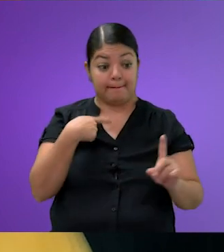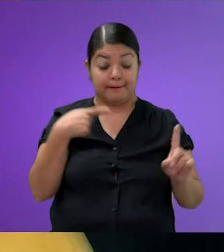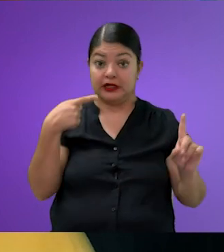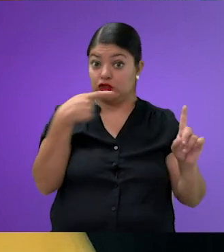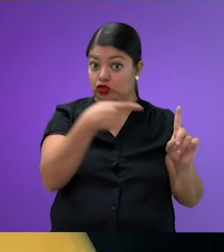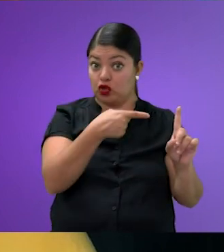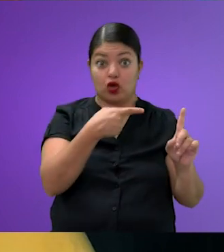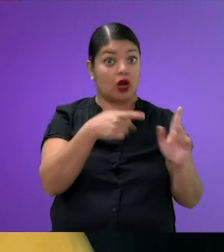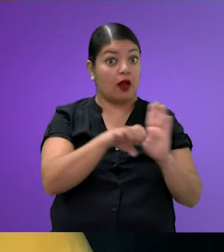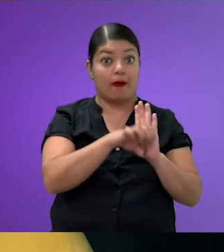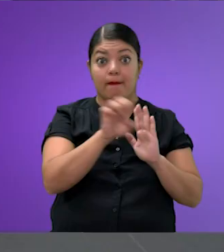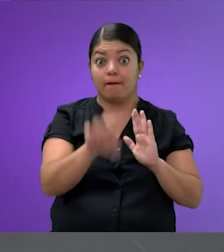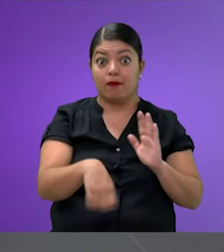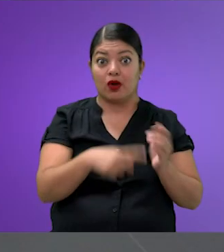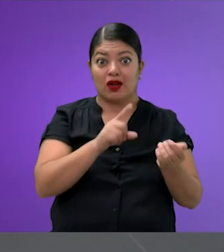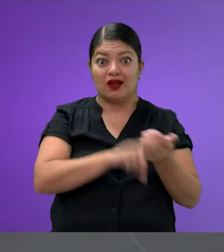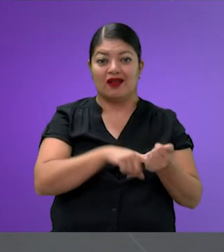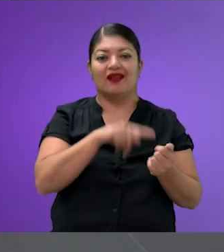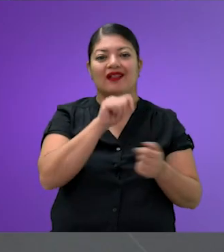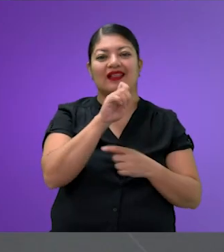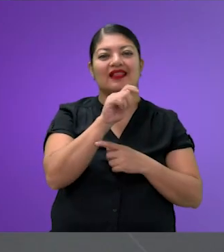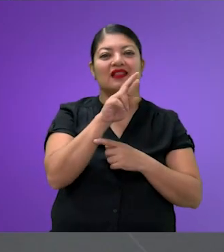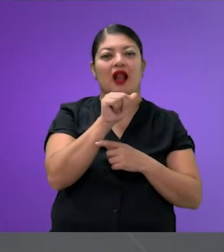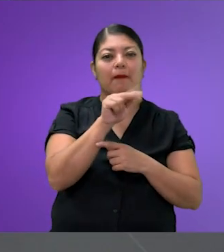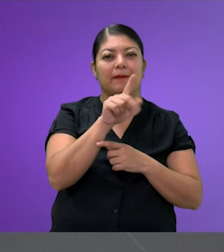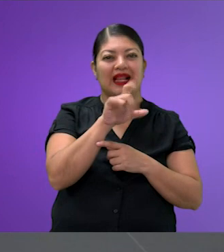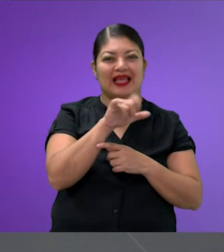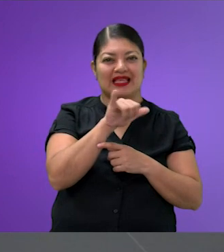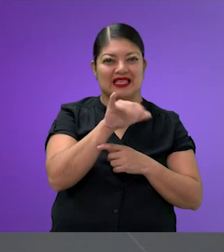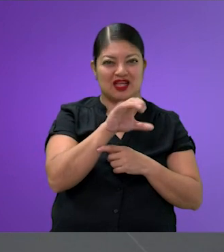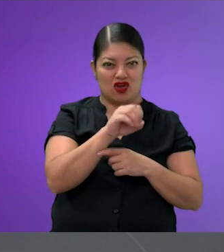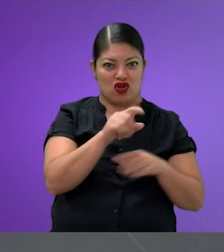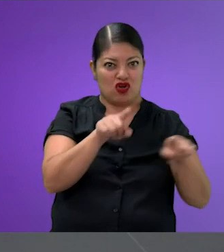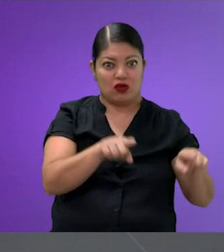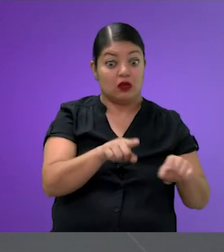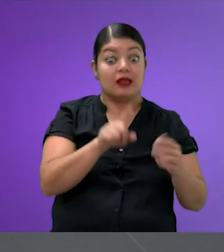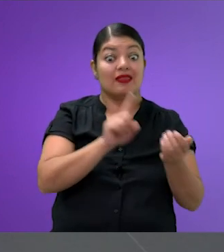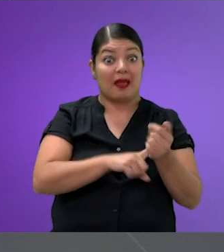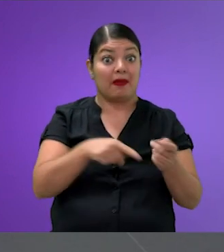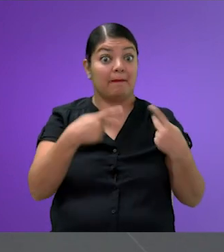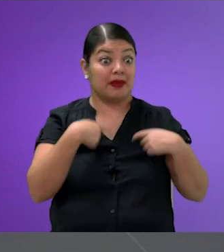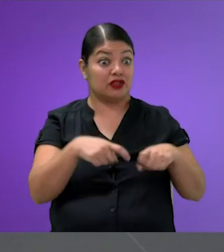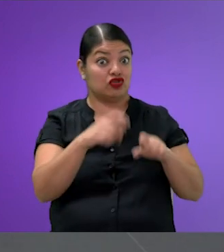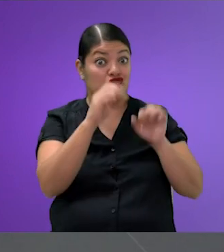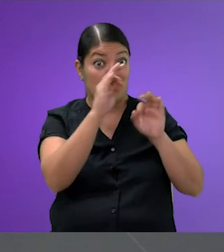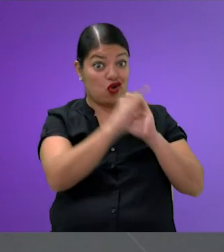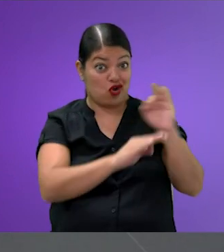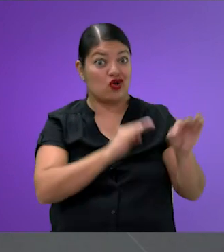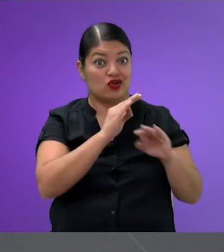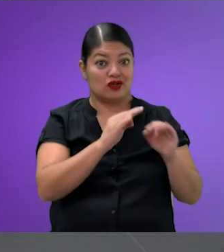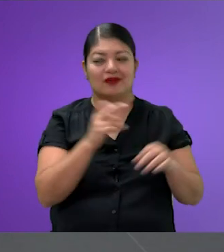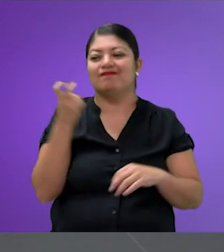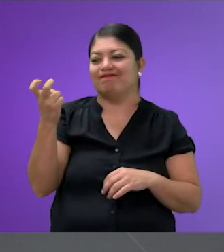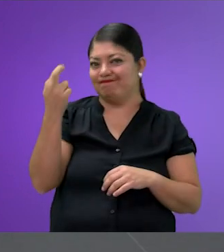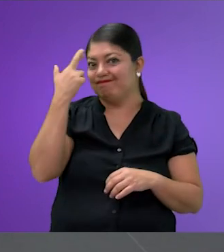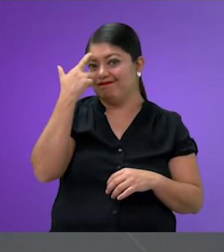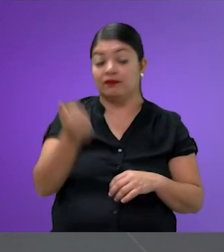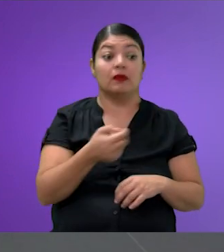en este caso, tetrapléjico, que es el actor, sino también al que cuida. Exacto. Y es un tipo de comedia porque